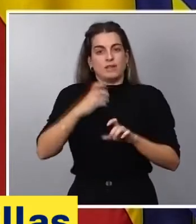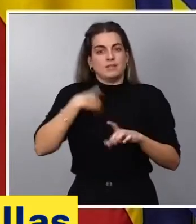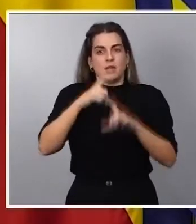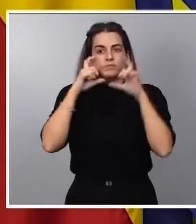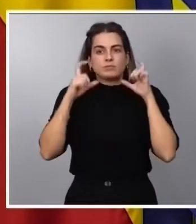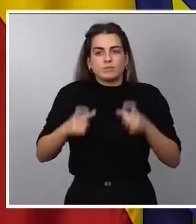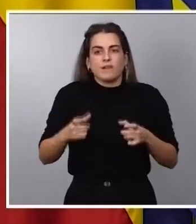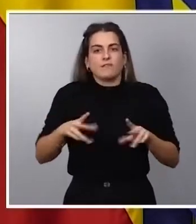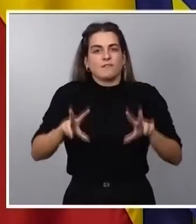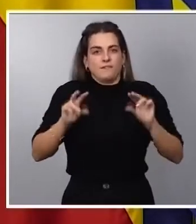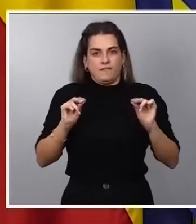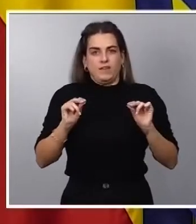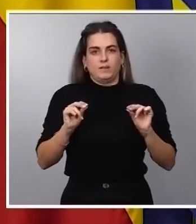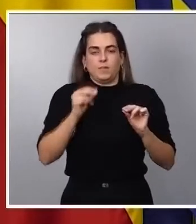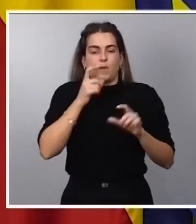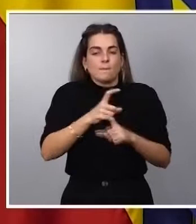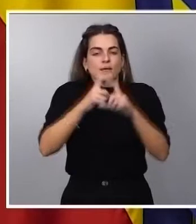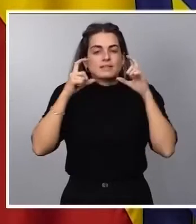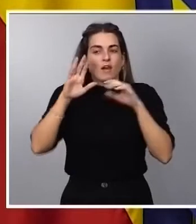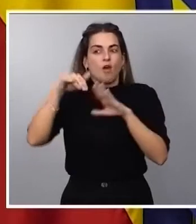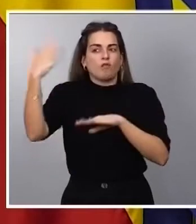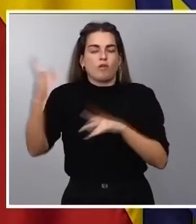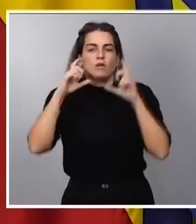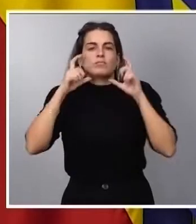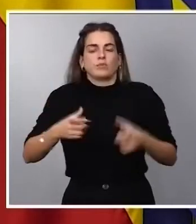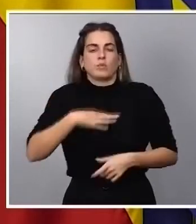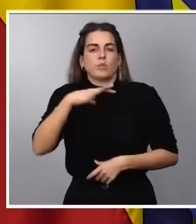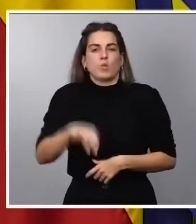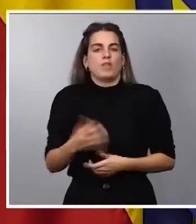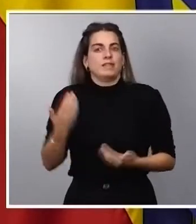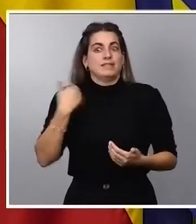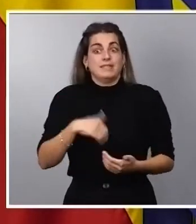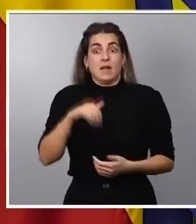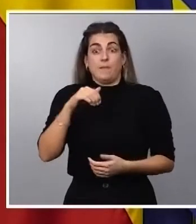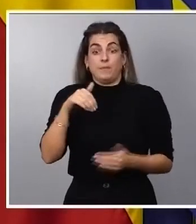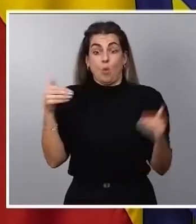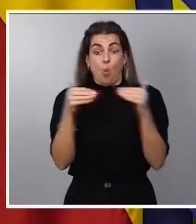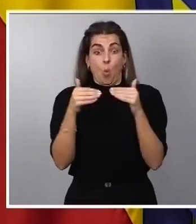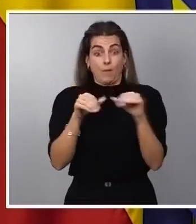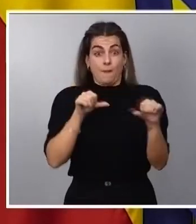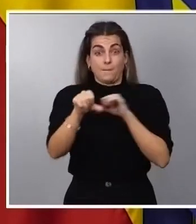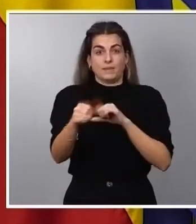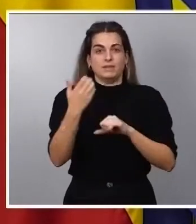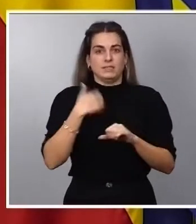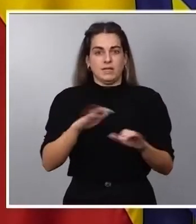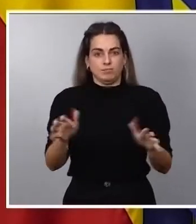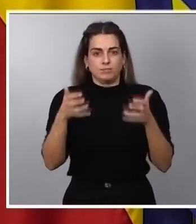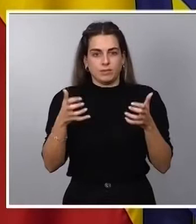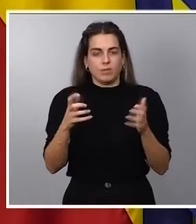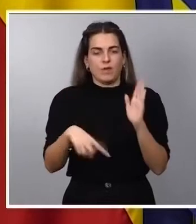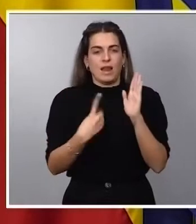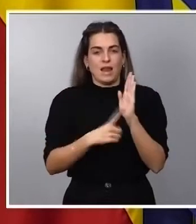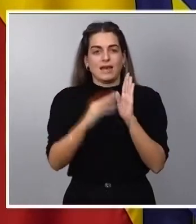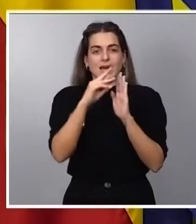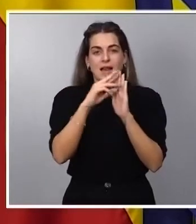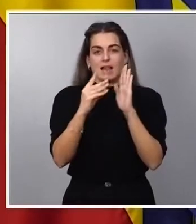llevar mascarilla en el exterior y podemos ya, a partir del jueves que entrará en vigor este Real Decreto, ir sin mascarillas